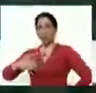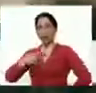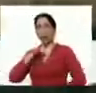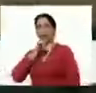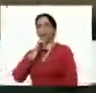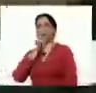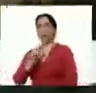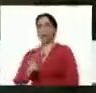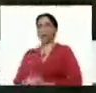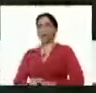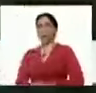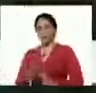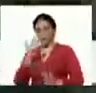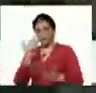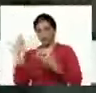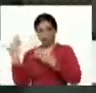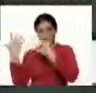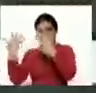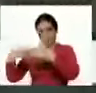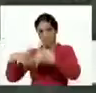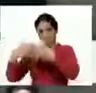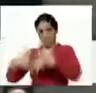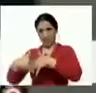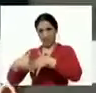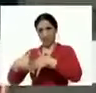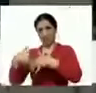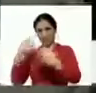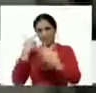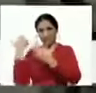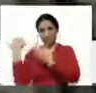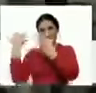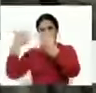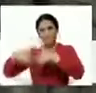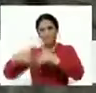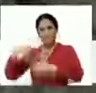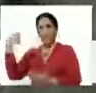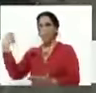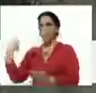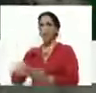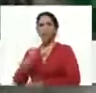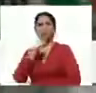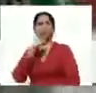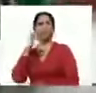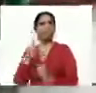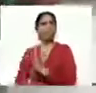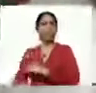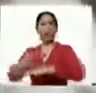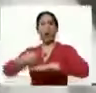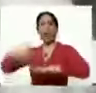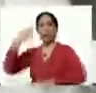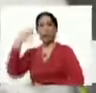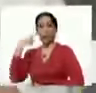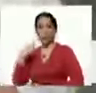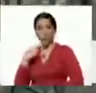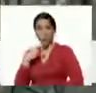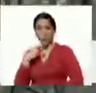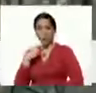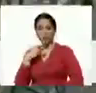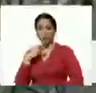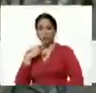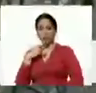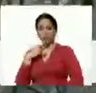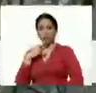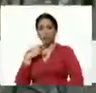que esta planta es una planta que fue financiada por el gobierno bolivariano y en tan